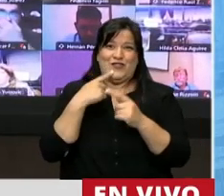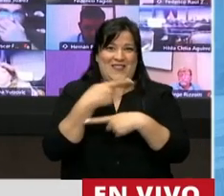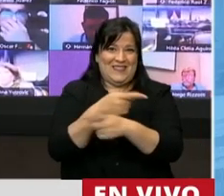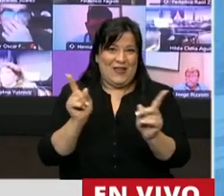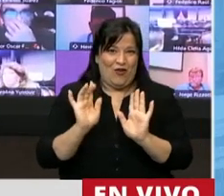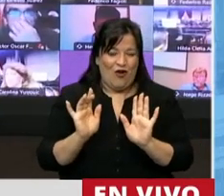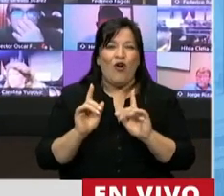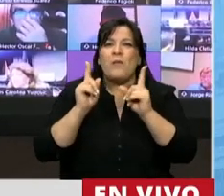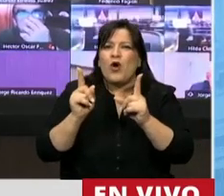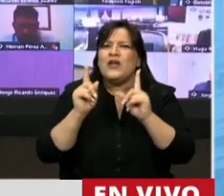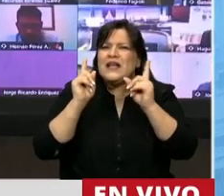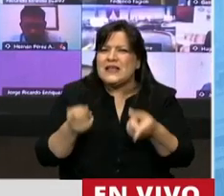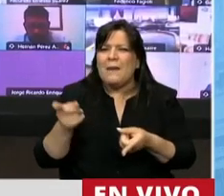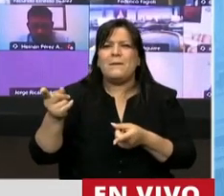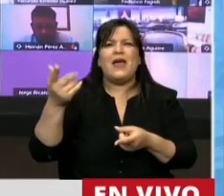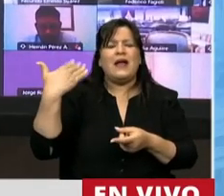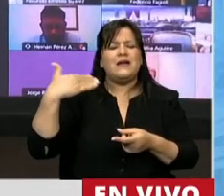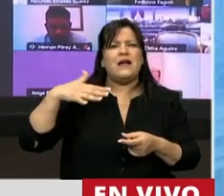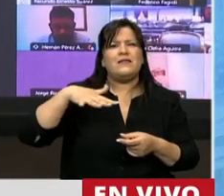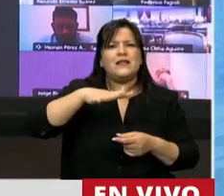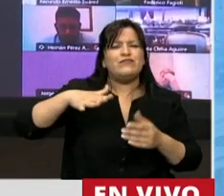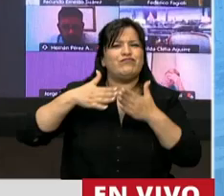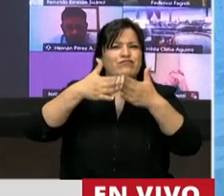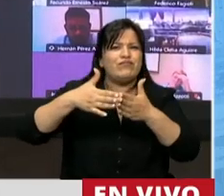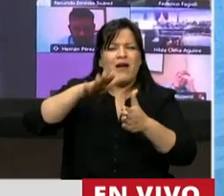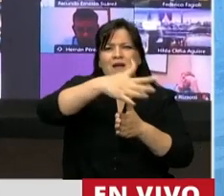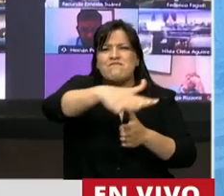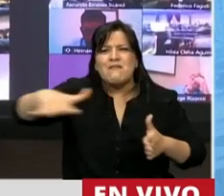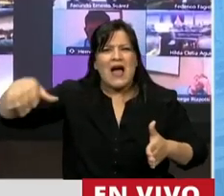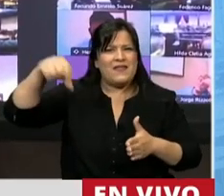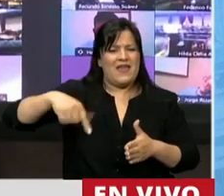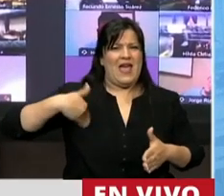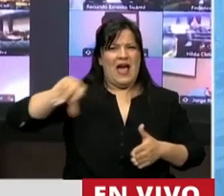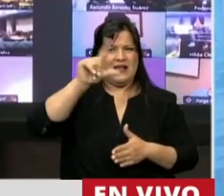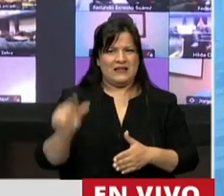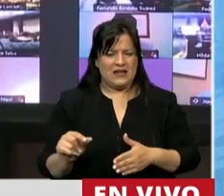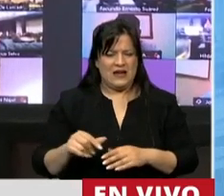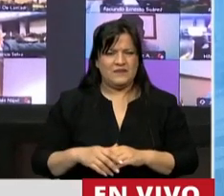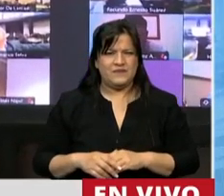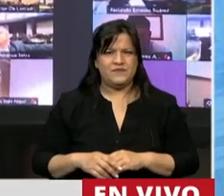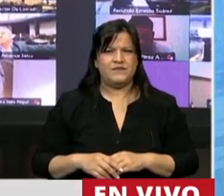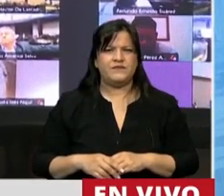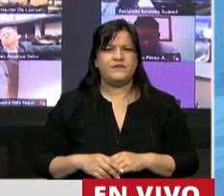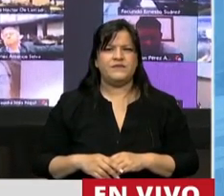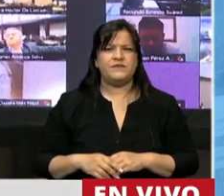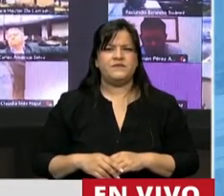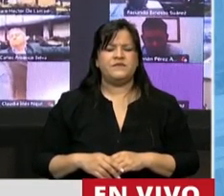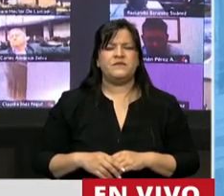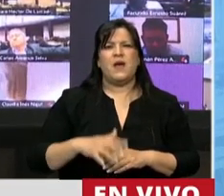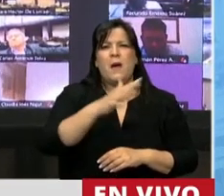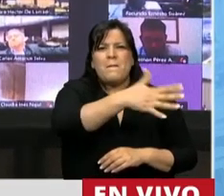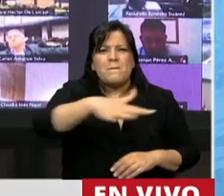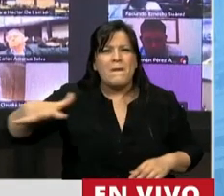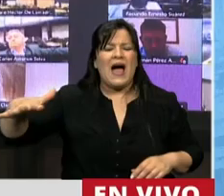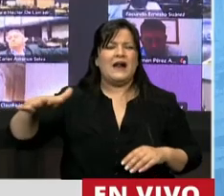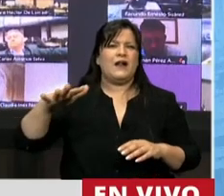idea también integraba el espacio marítimo de la República Argentina. en ese núcleo de mar y